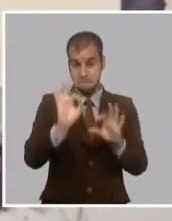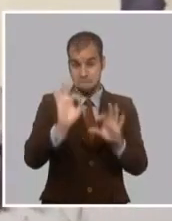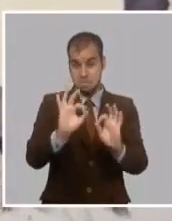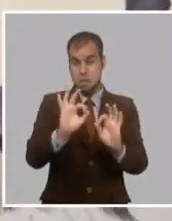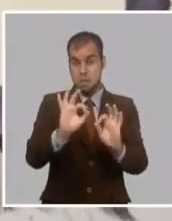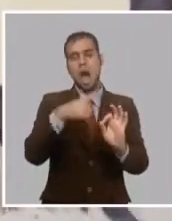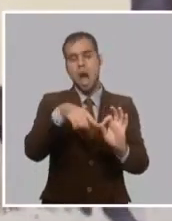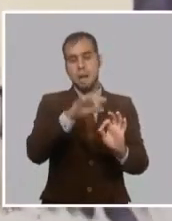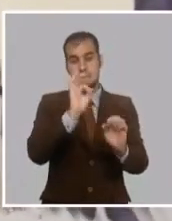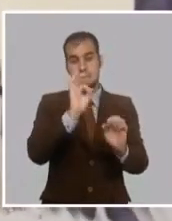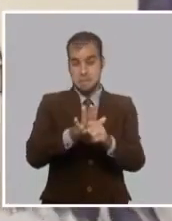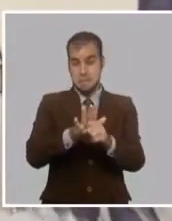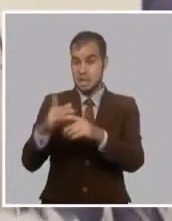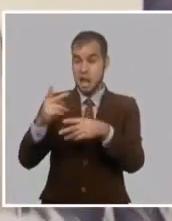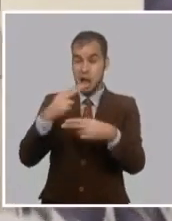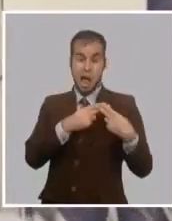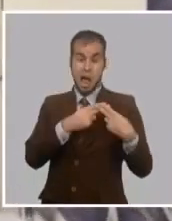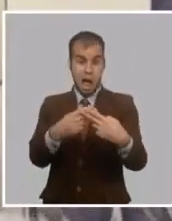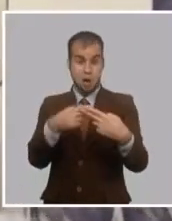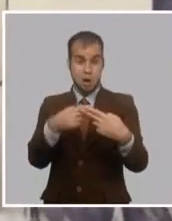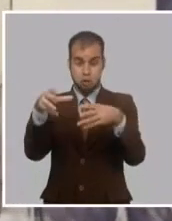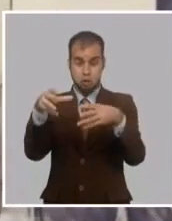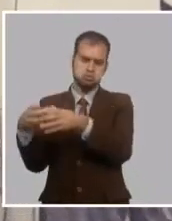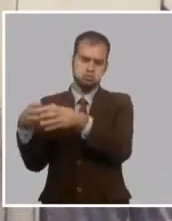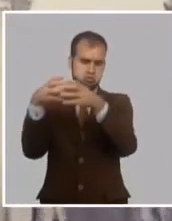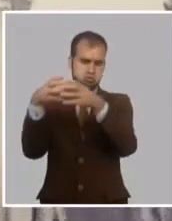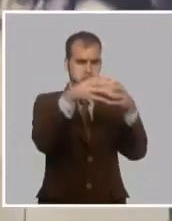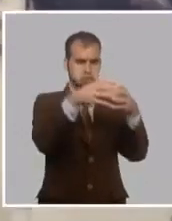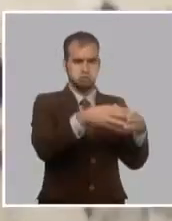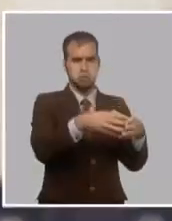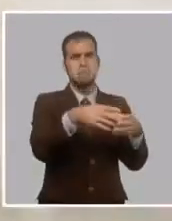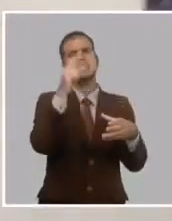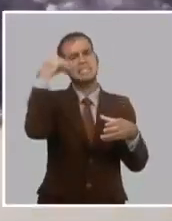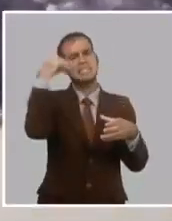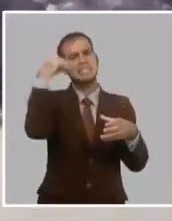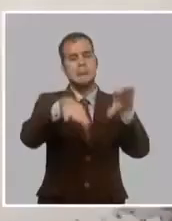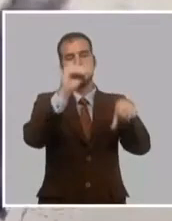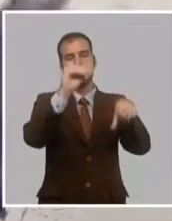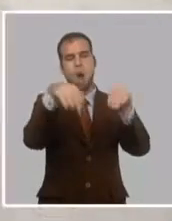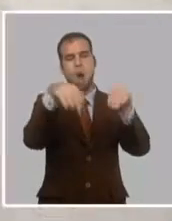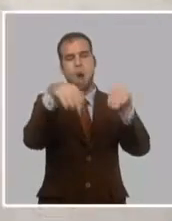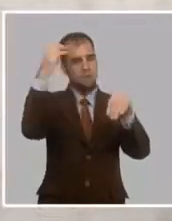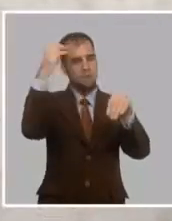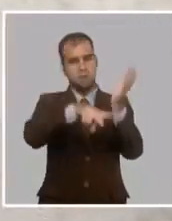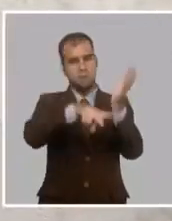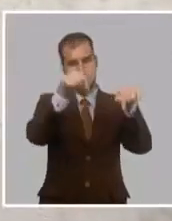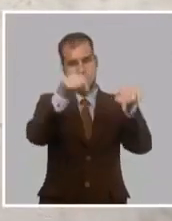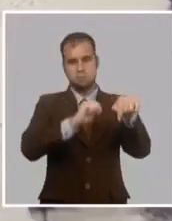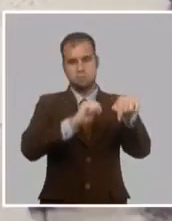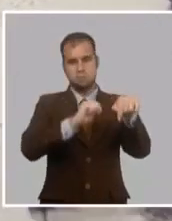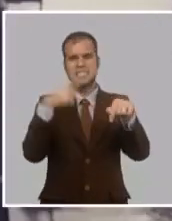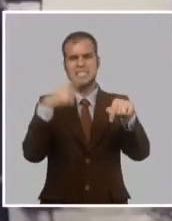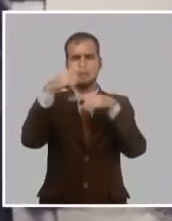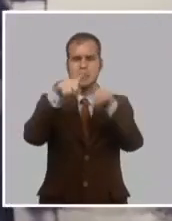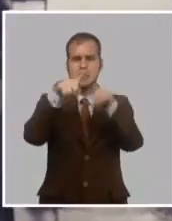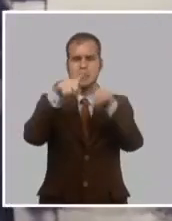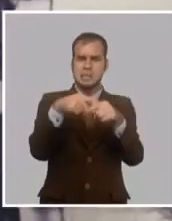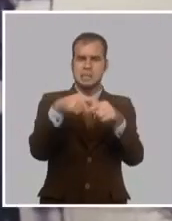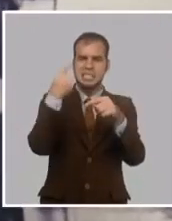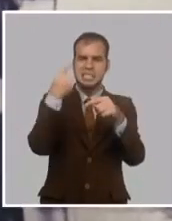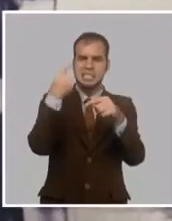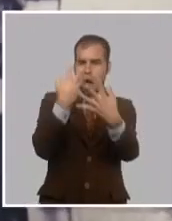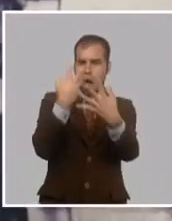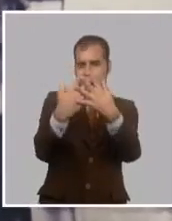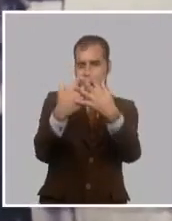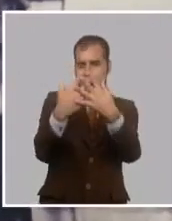retablo de los héroes hasta el Palacio de Gobierno Provincial. En el Salón de los Espejos se colocó la urna en un túmulo.